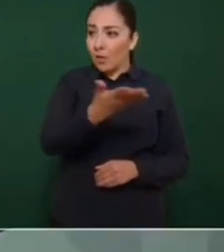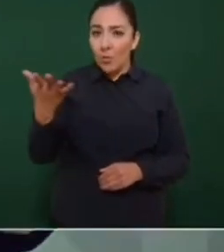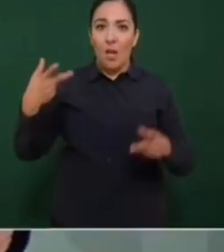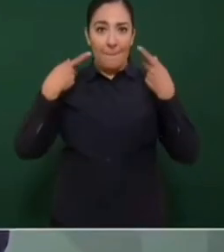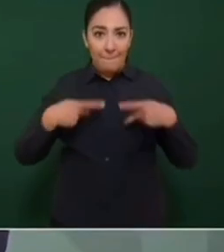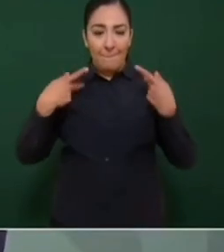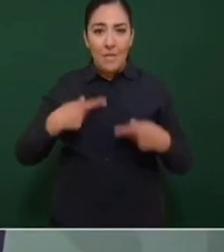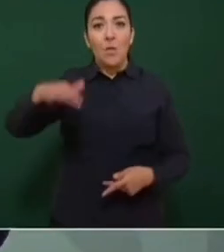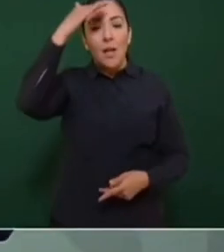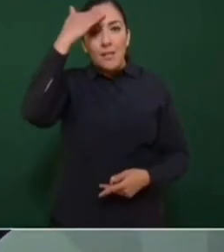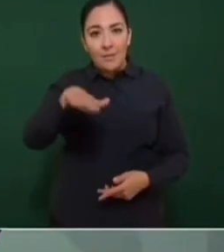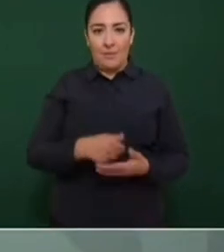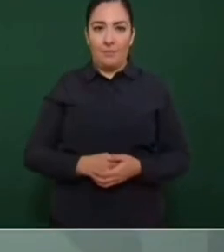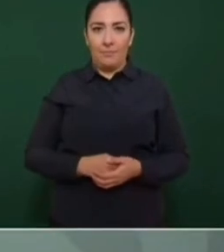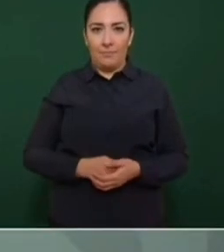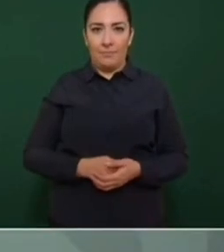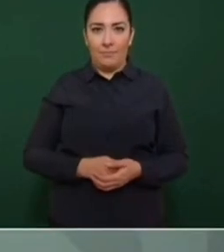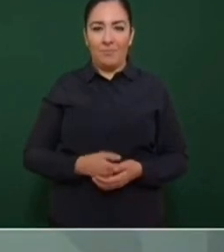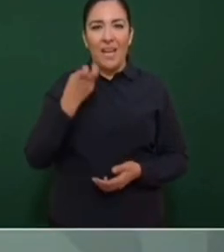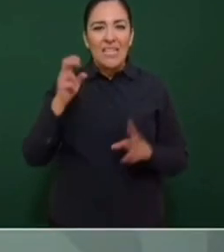de esto.